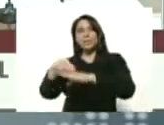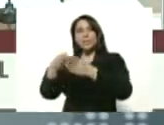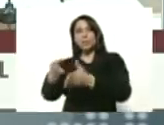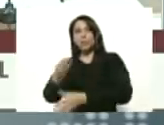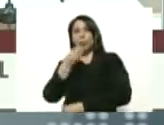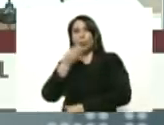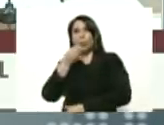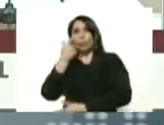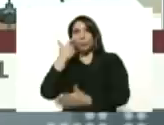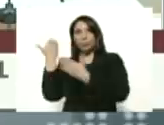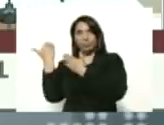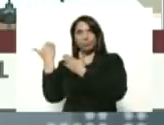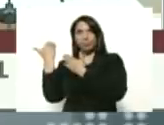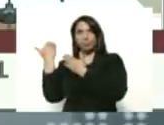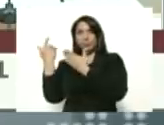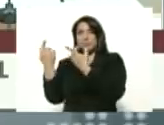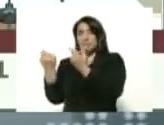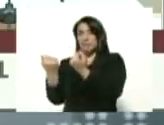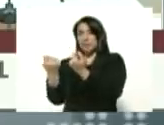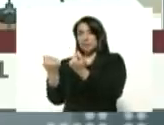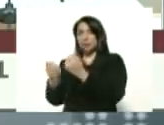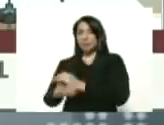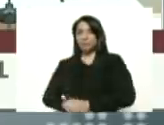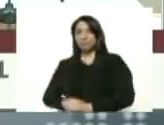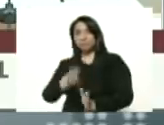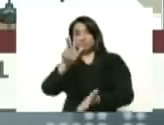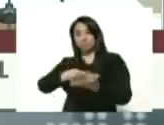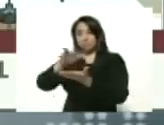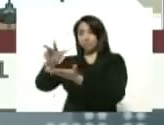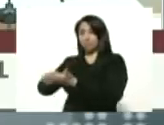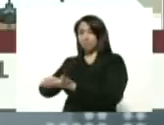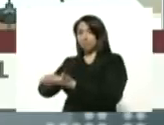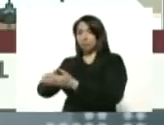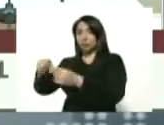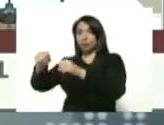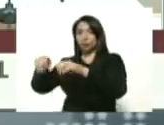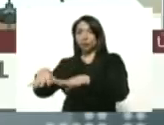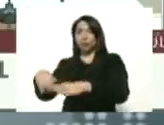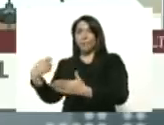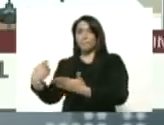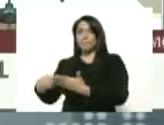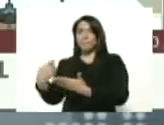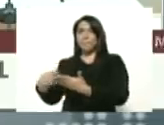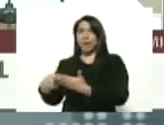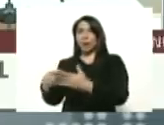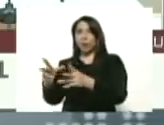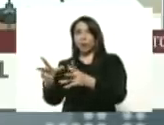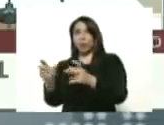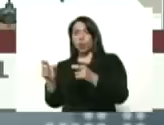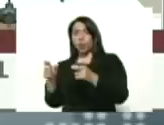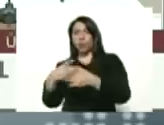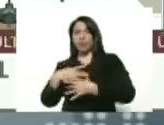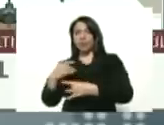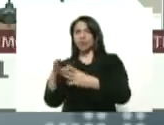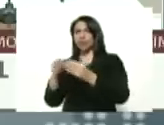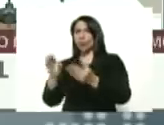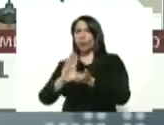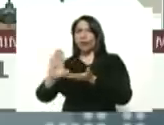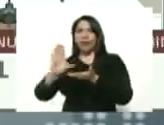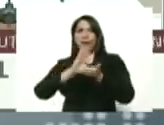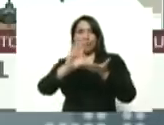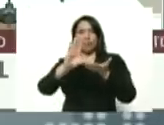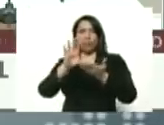en lo financiero se aprobó la suspensión de los pagos de capital e intereses de todos los créditos del país